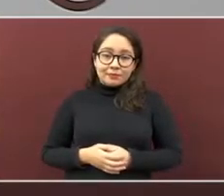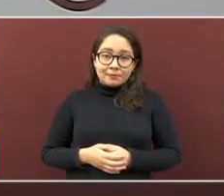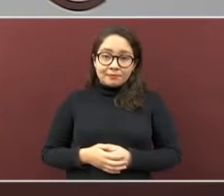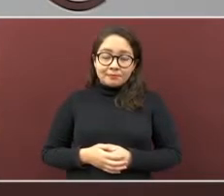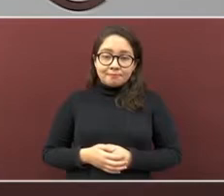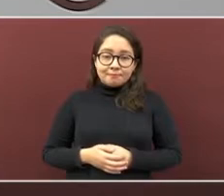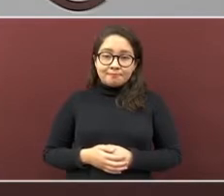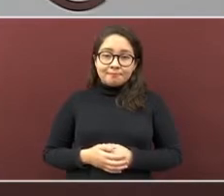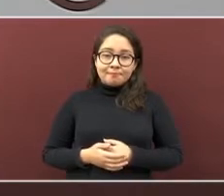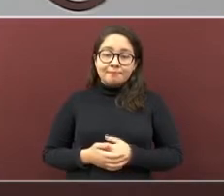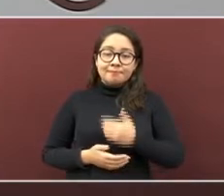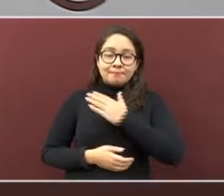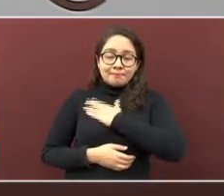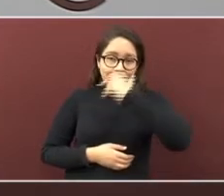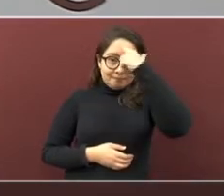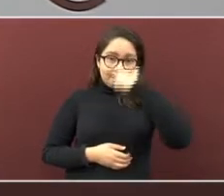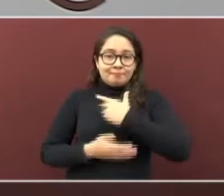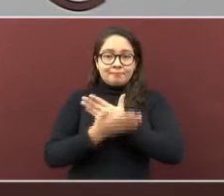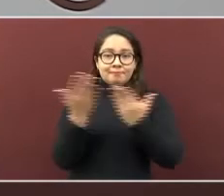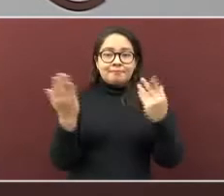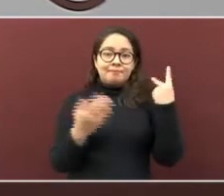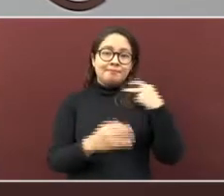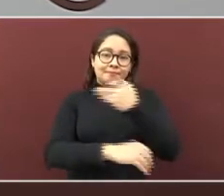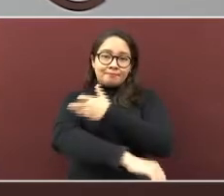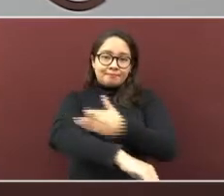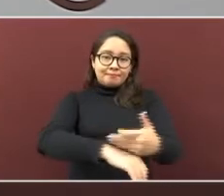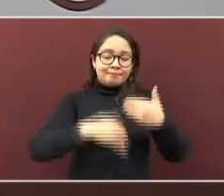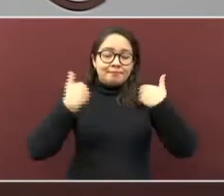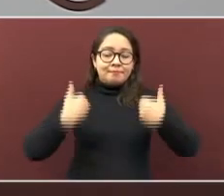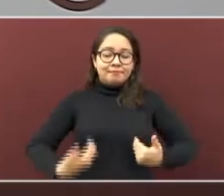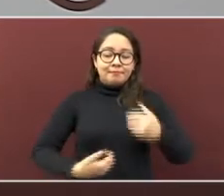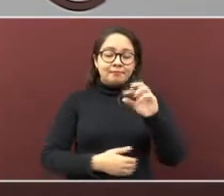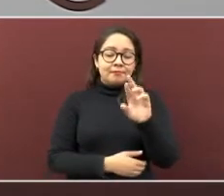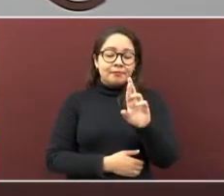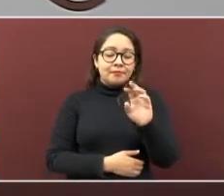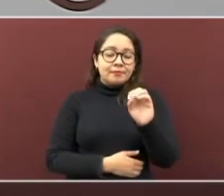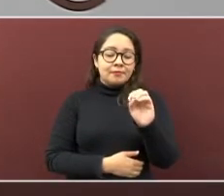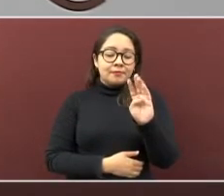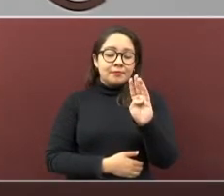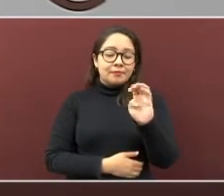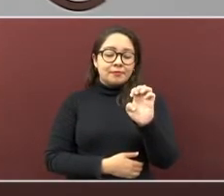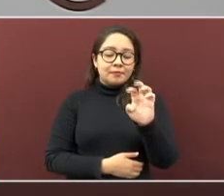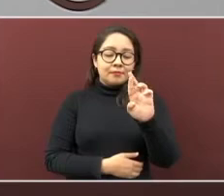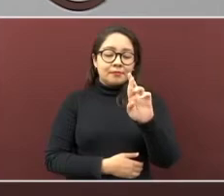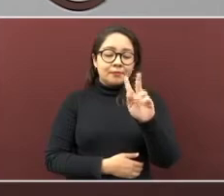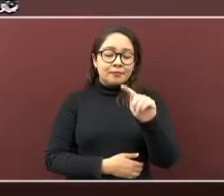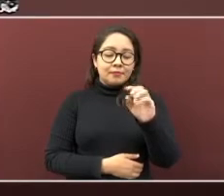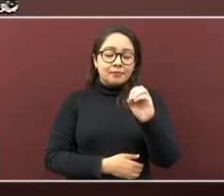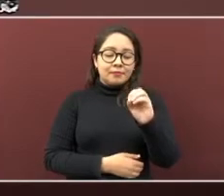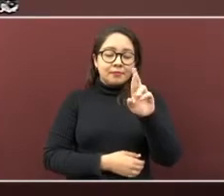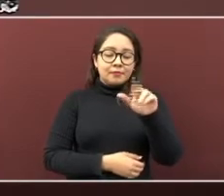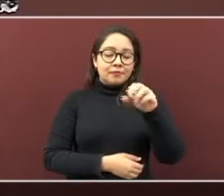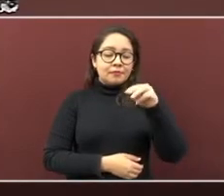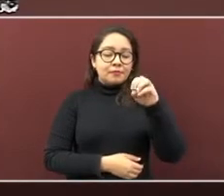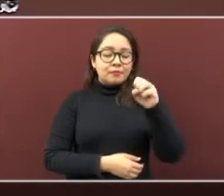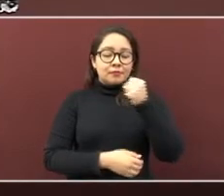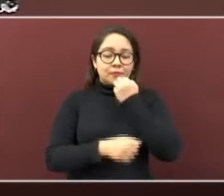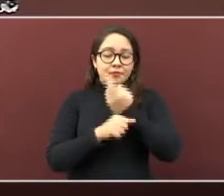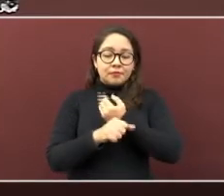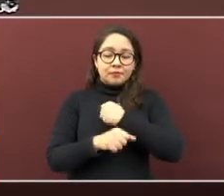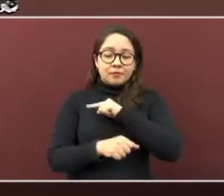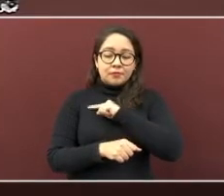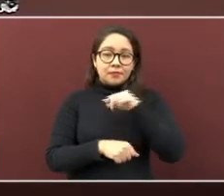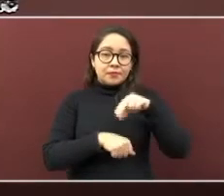Muy buenas noches, familia veracruzana. Un servidor, Roberto Ramos Alor, secretario de Salud, y el doctor Salvador Peristay